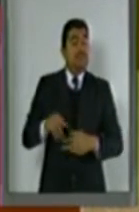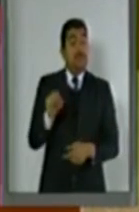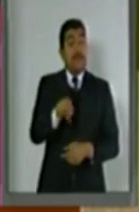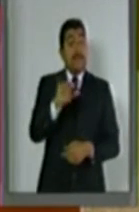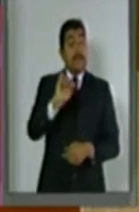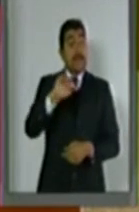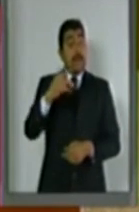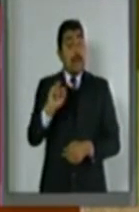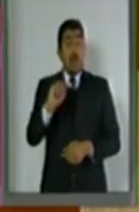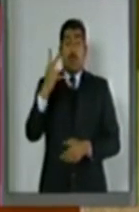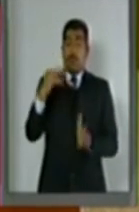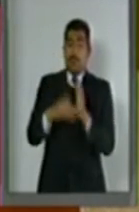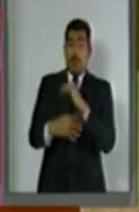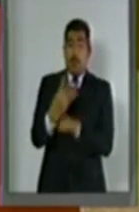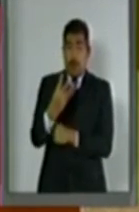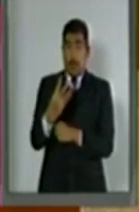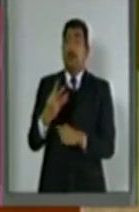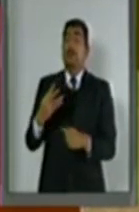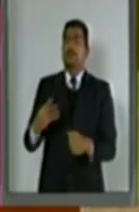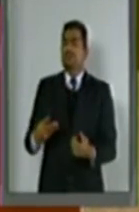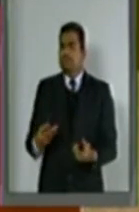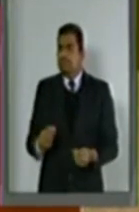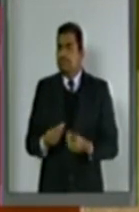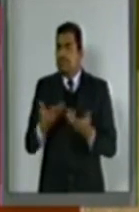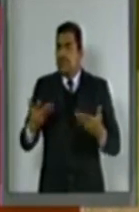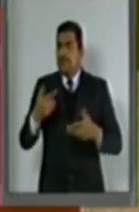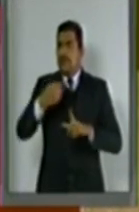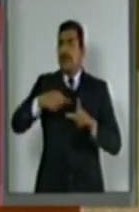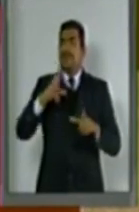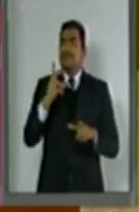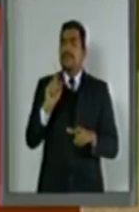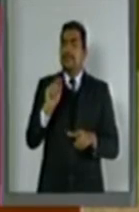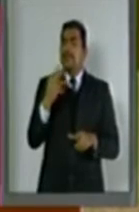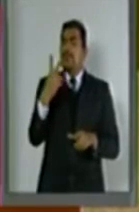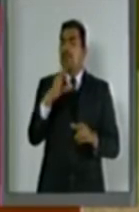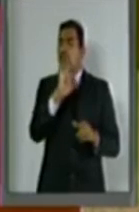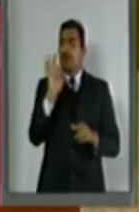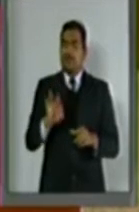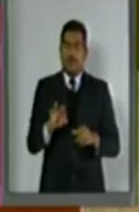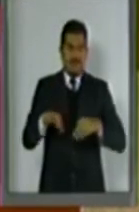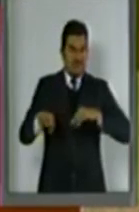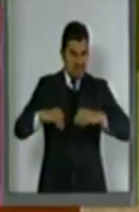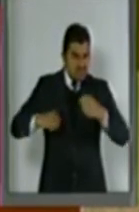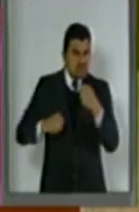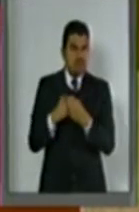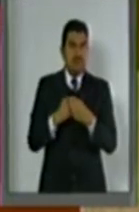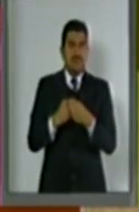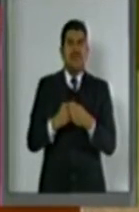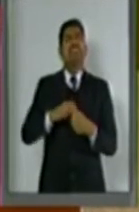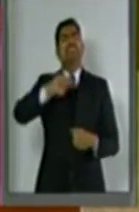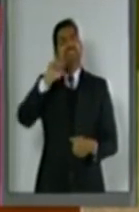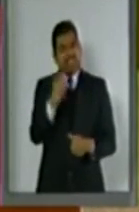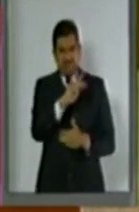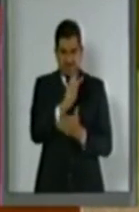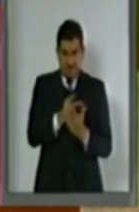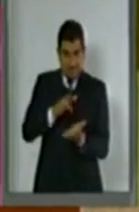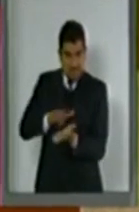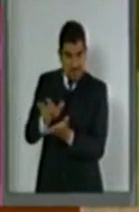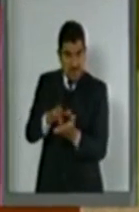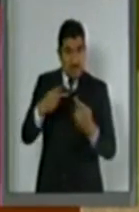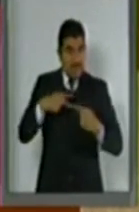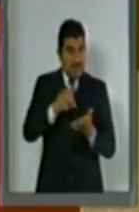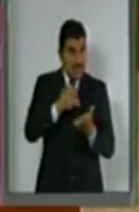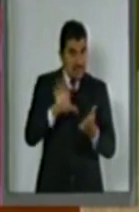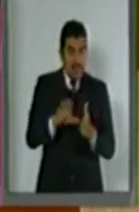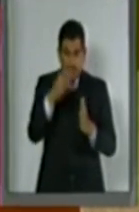INEGI 2004, generan el 72% de la fuerza laboral. Es decir, los programas que vinculan a los grupos vulnerables con